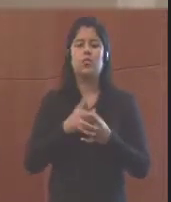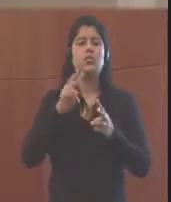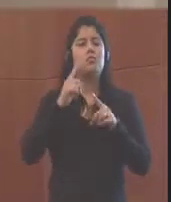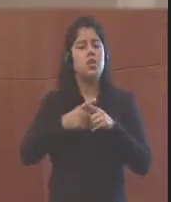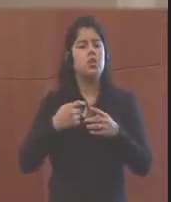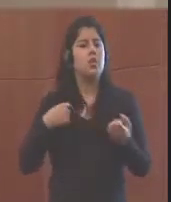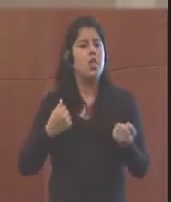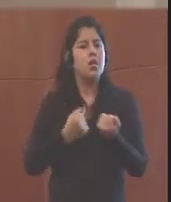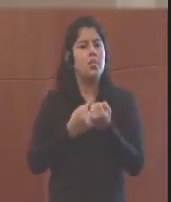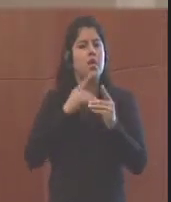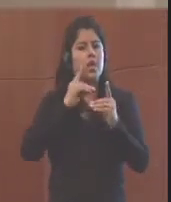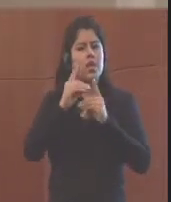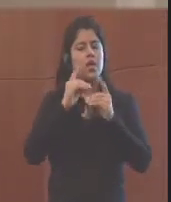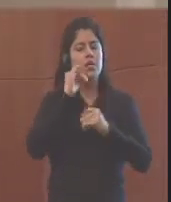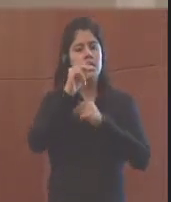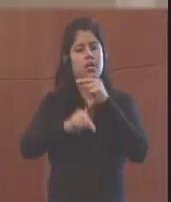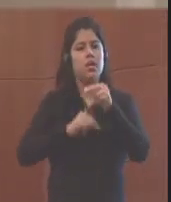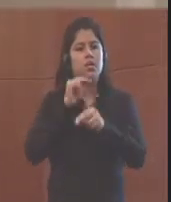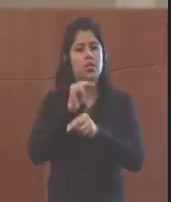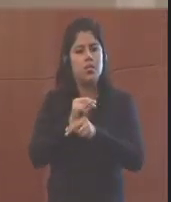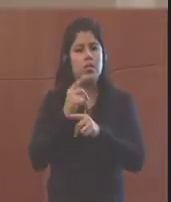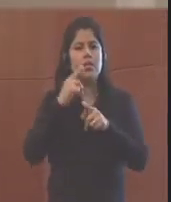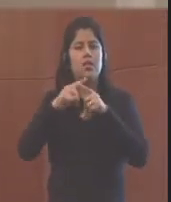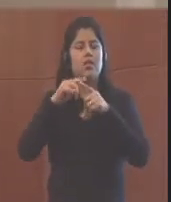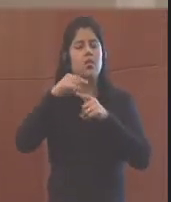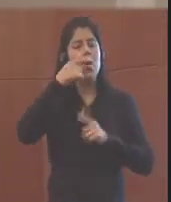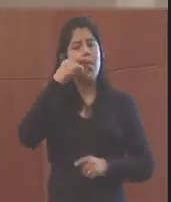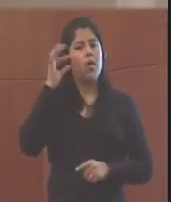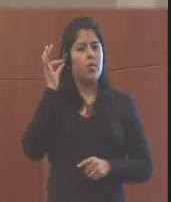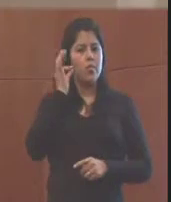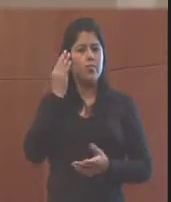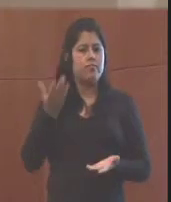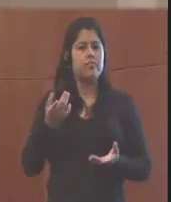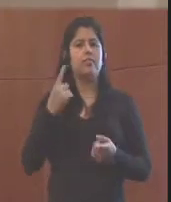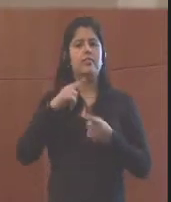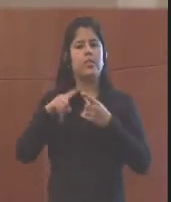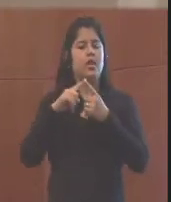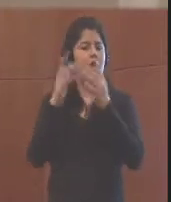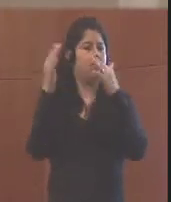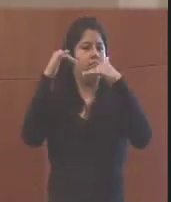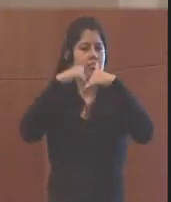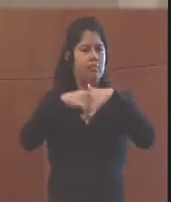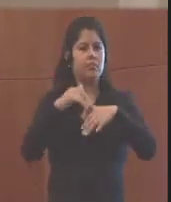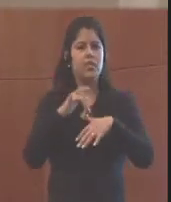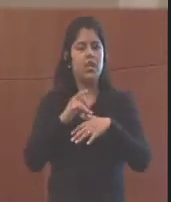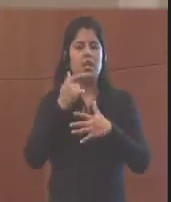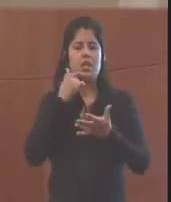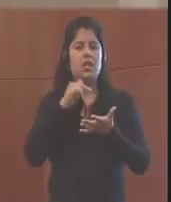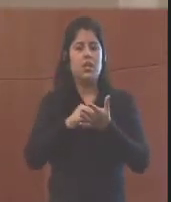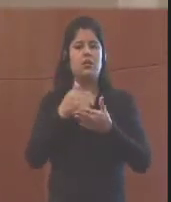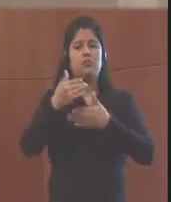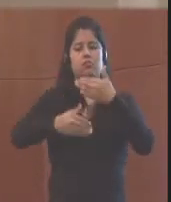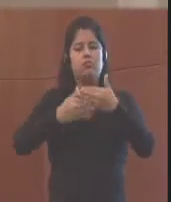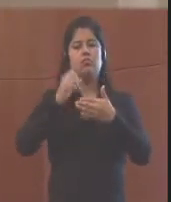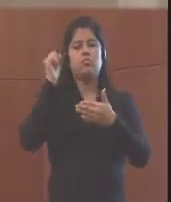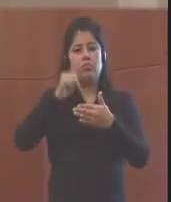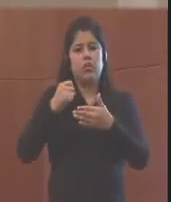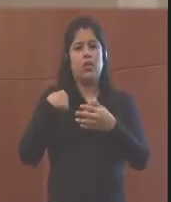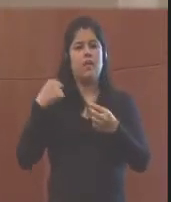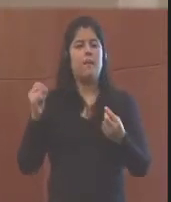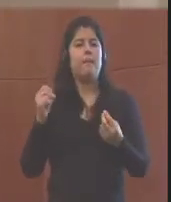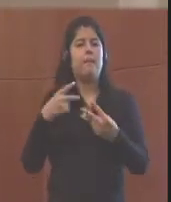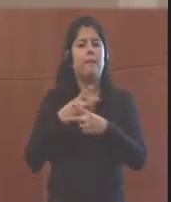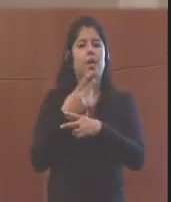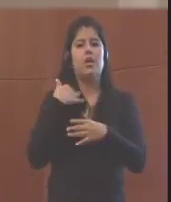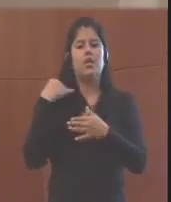para diálogos más nacionales, integración entre el género, lo que es el manejo de desastres. Los indicadores de género siguen siendo los que tienen el peor